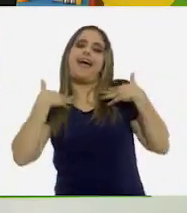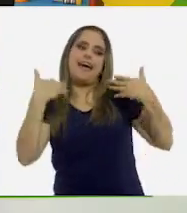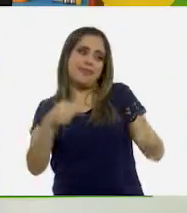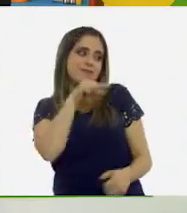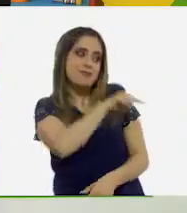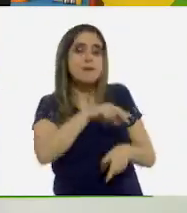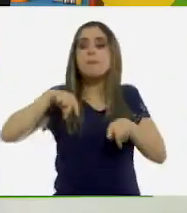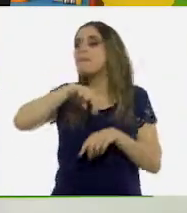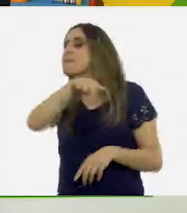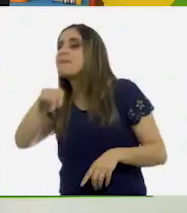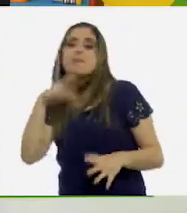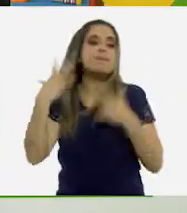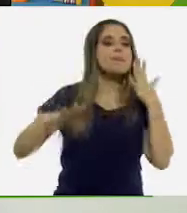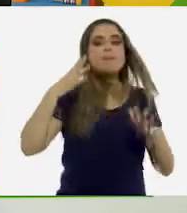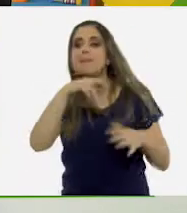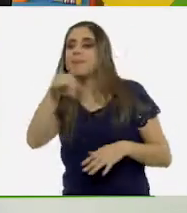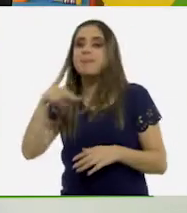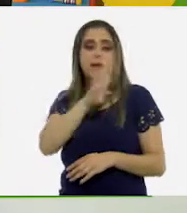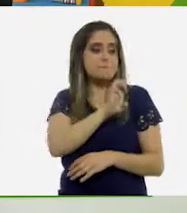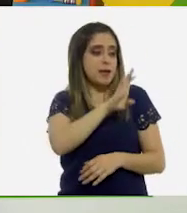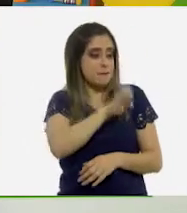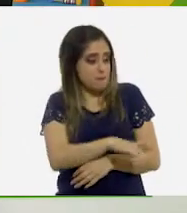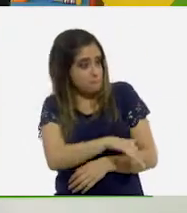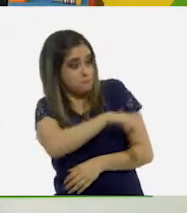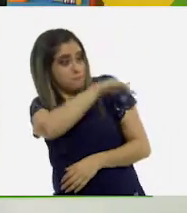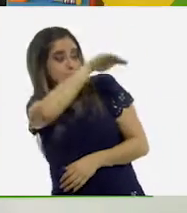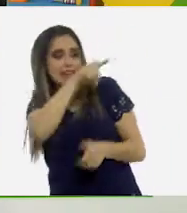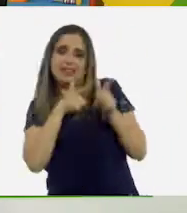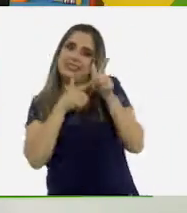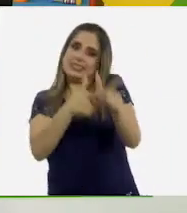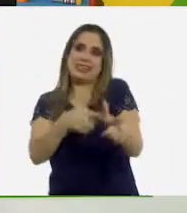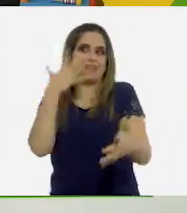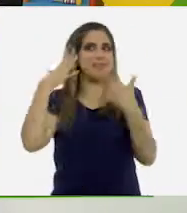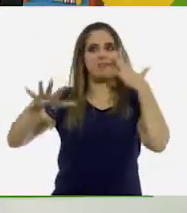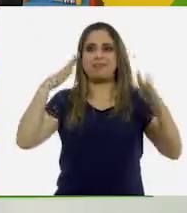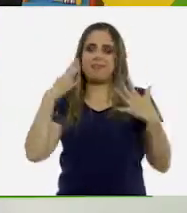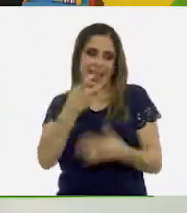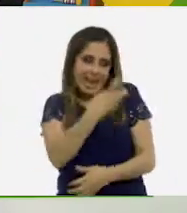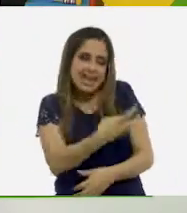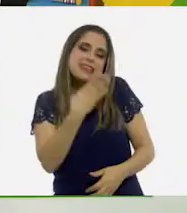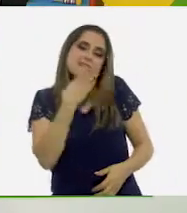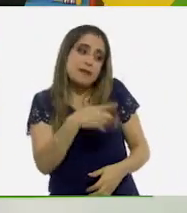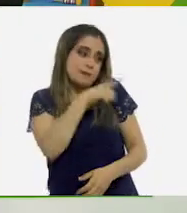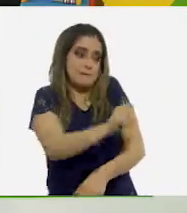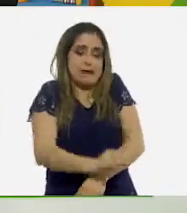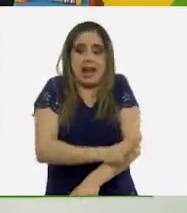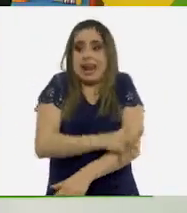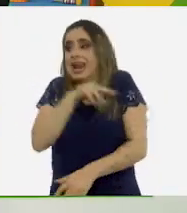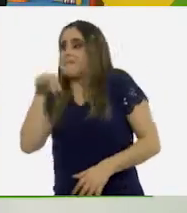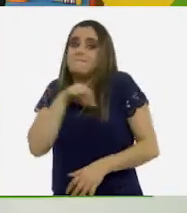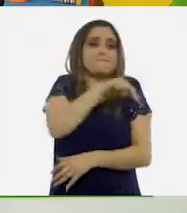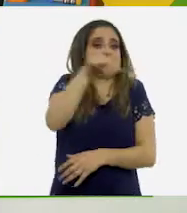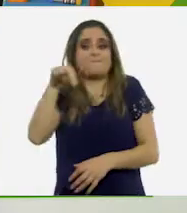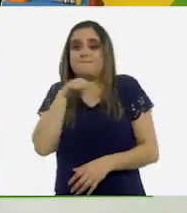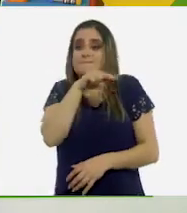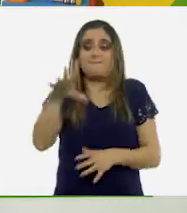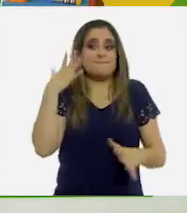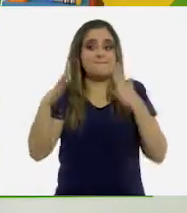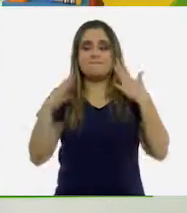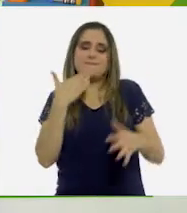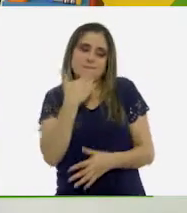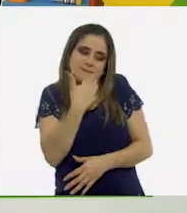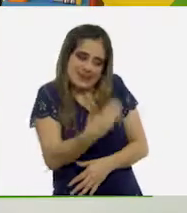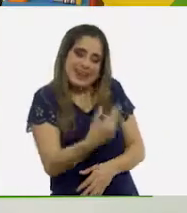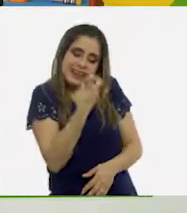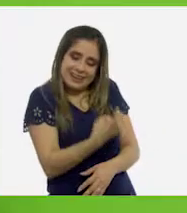muy inquieta desde más bebecita. Pero nos encanta que tengas esa energía y la compartas con nosotros,